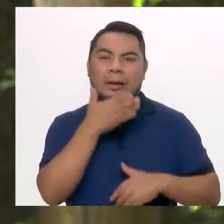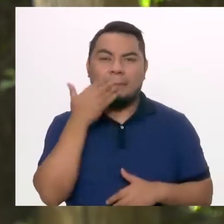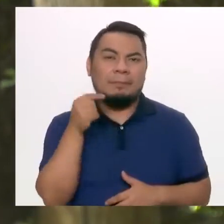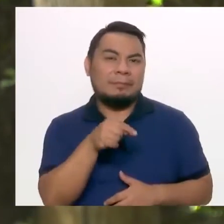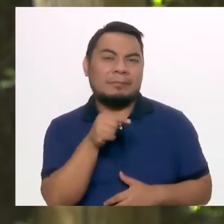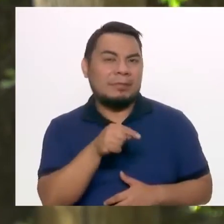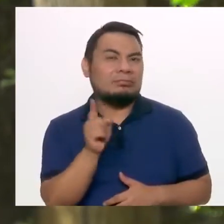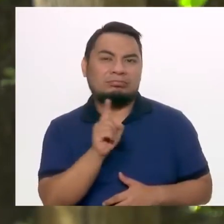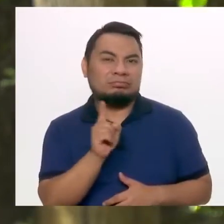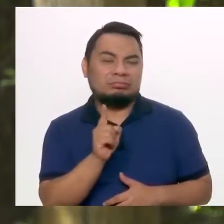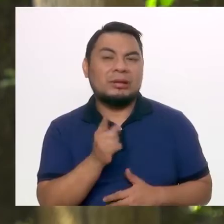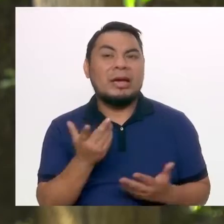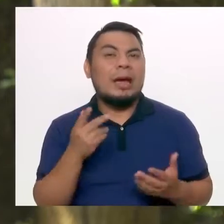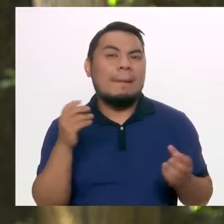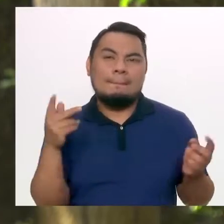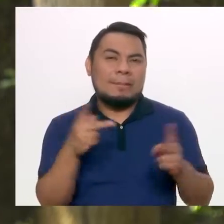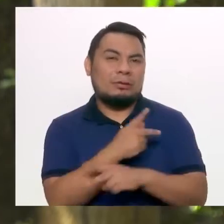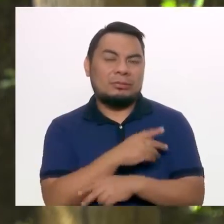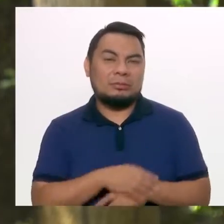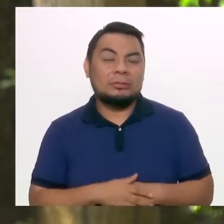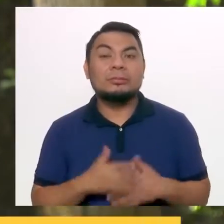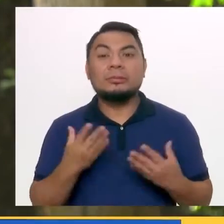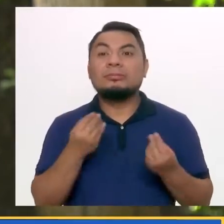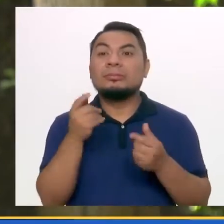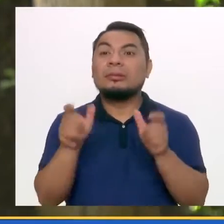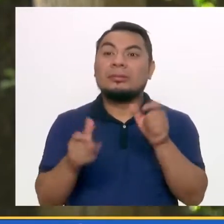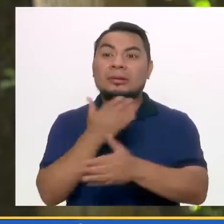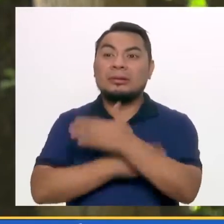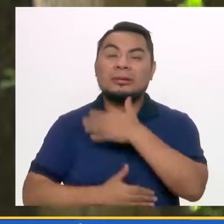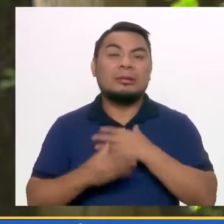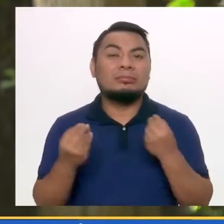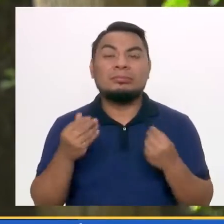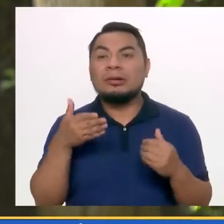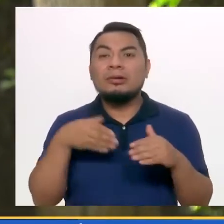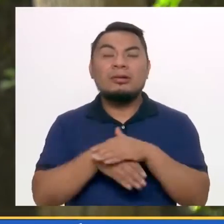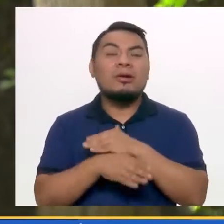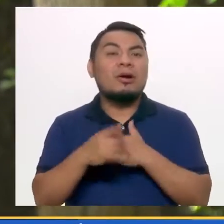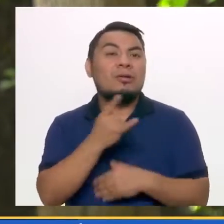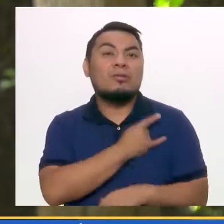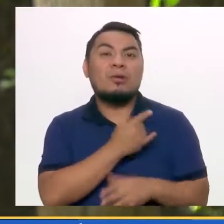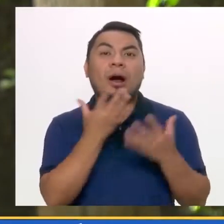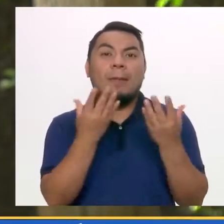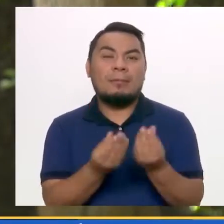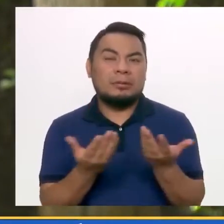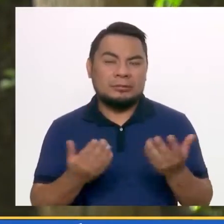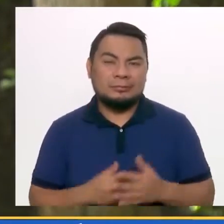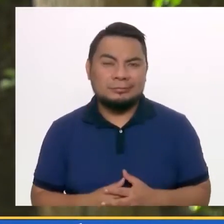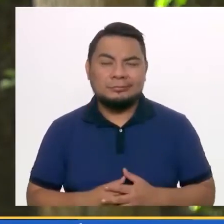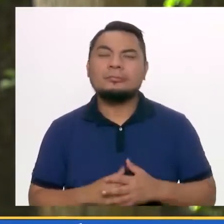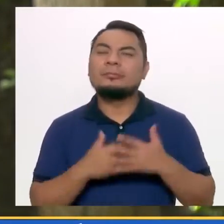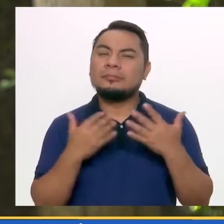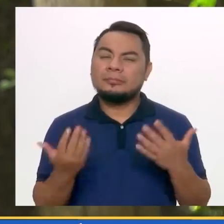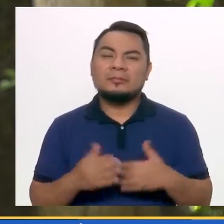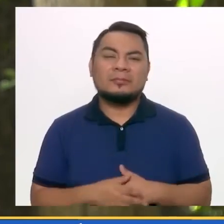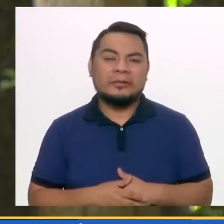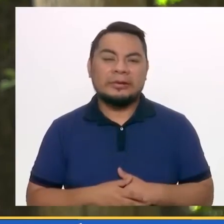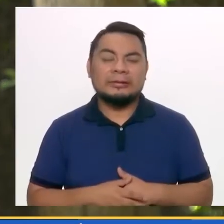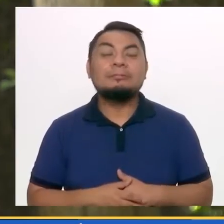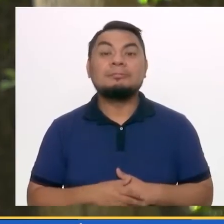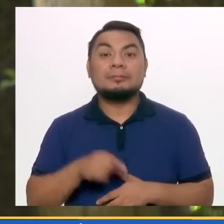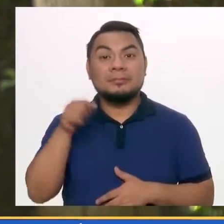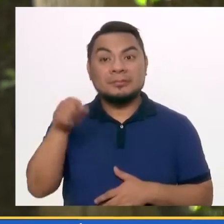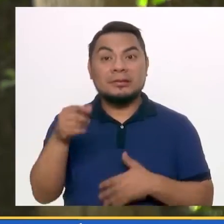índices bajos de personas con discapacidad que acceden a educación superior. Dicho esto,